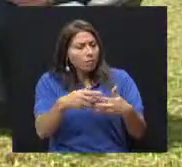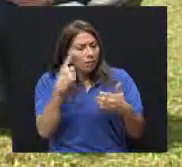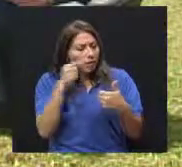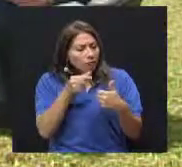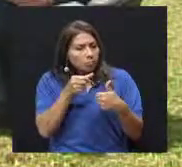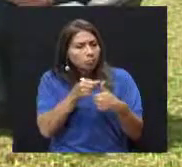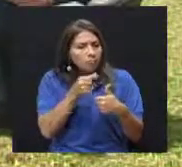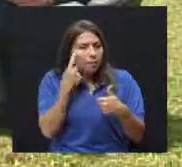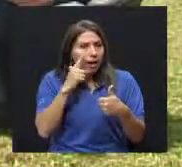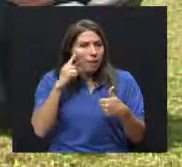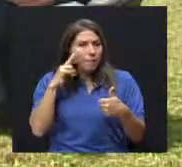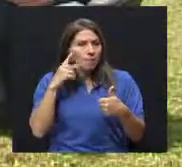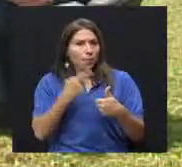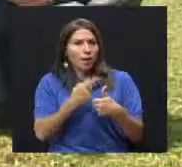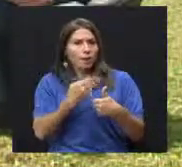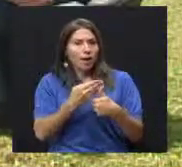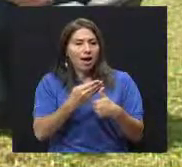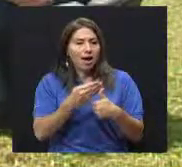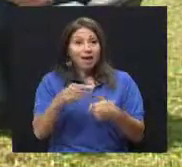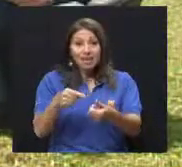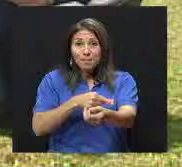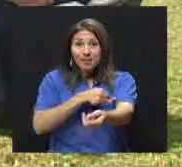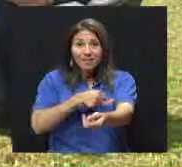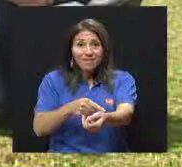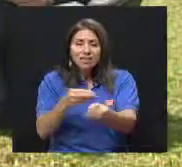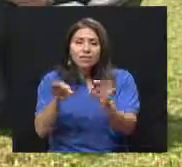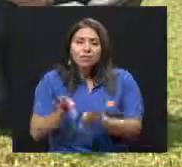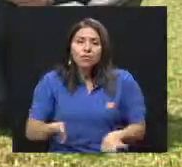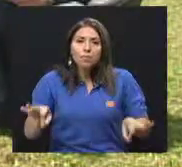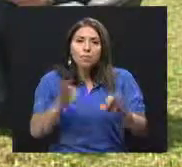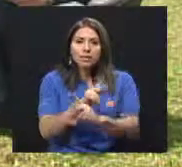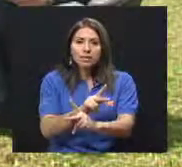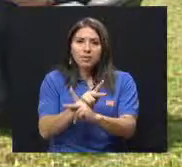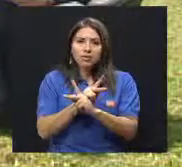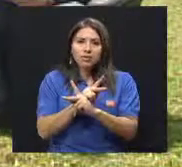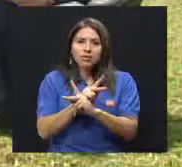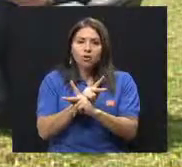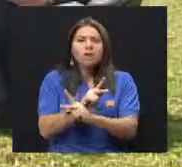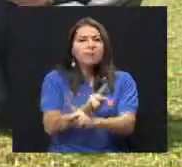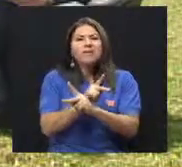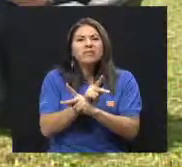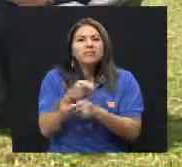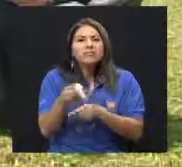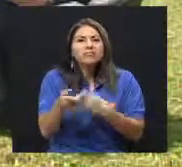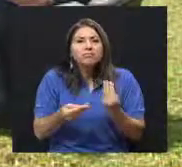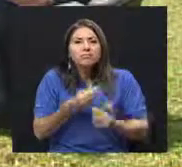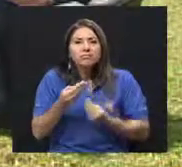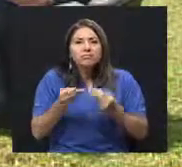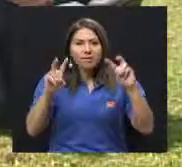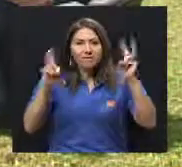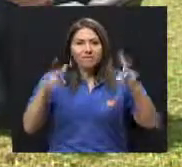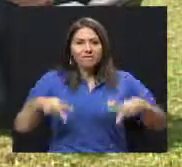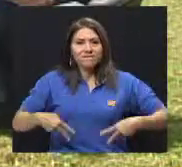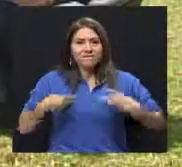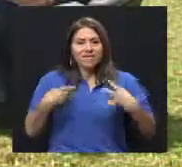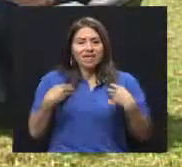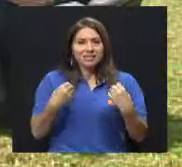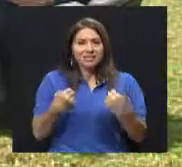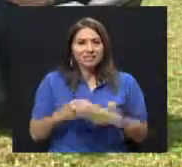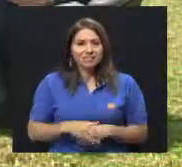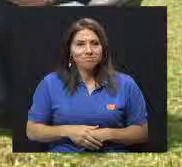eso yo creo que en la diabetes es la prevención, y la prevención es vida sana, como se llama el programa,